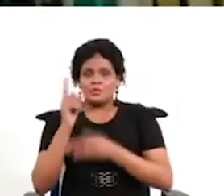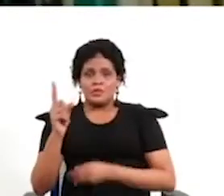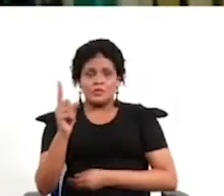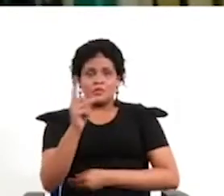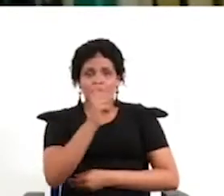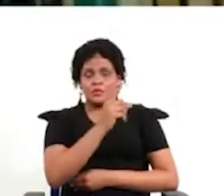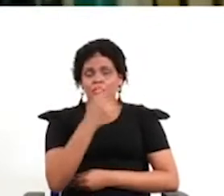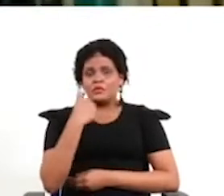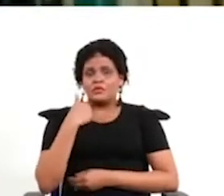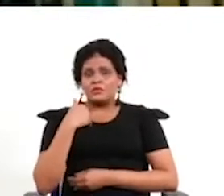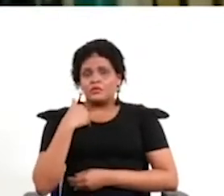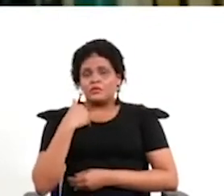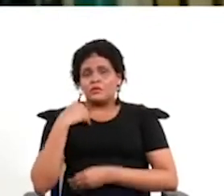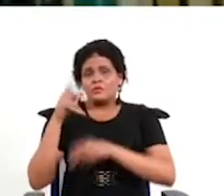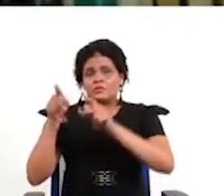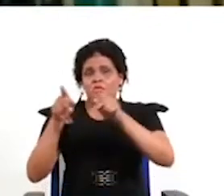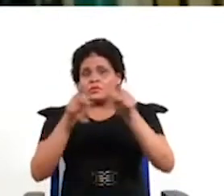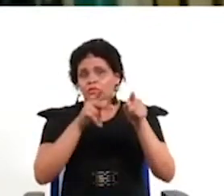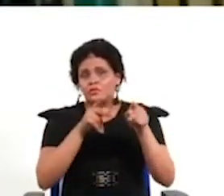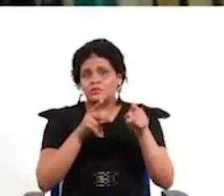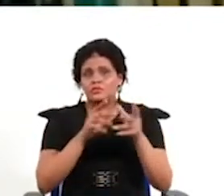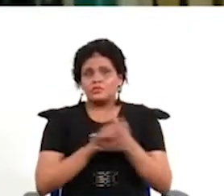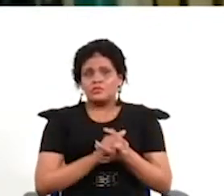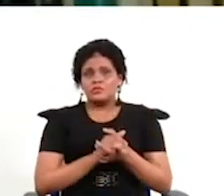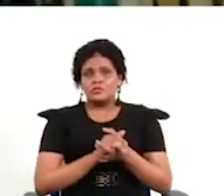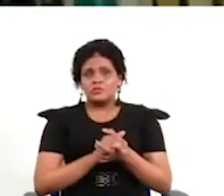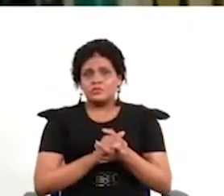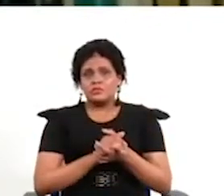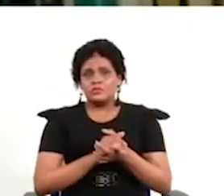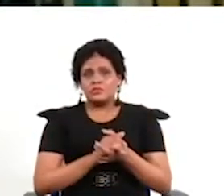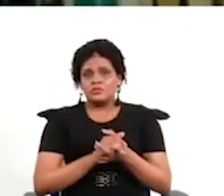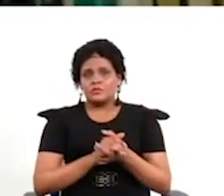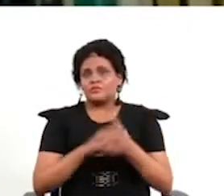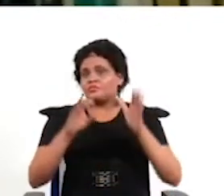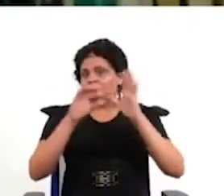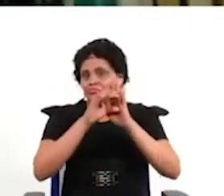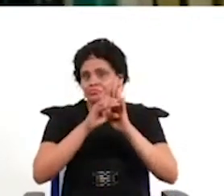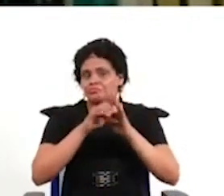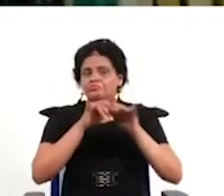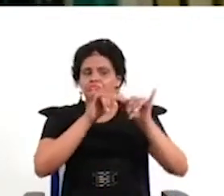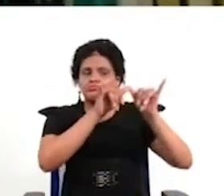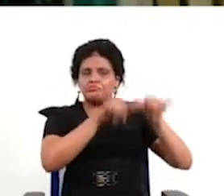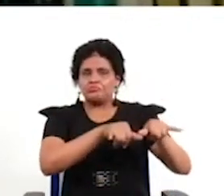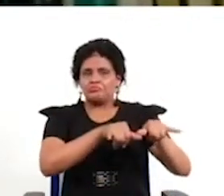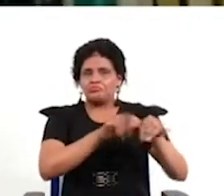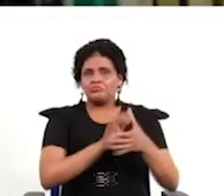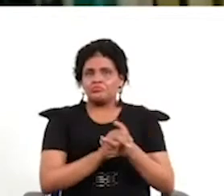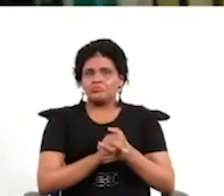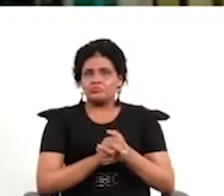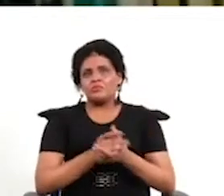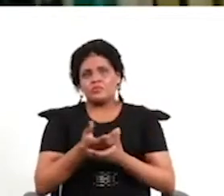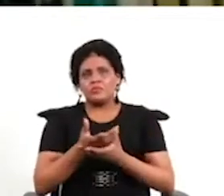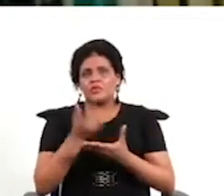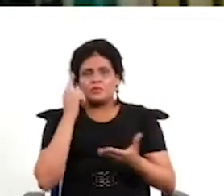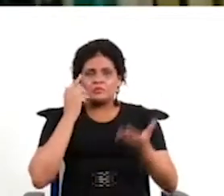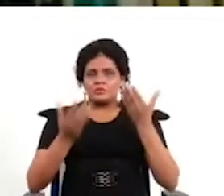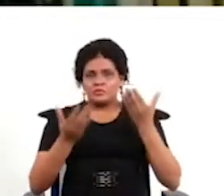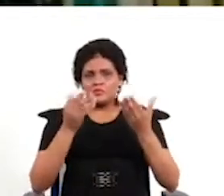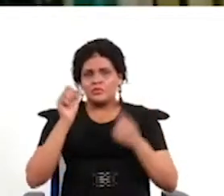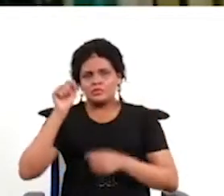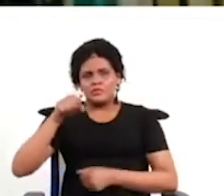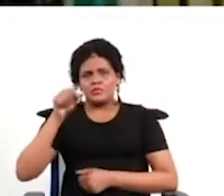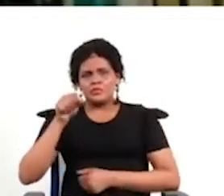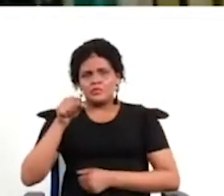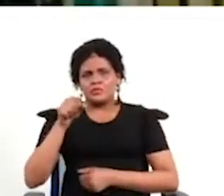ciudadanía se activó mucho y ha estado y ha mantenido toda esta activación sin ser procesos